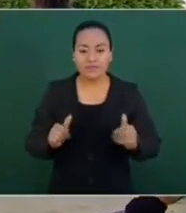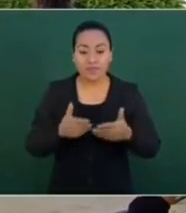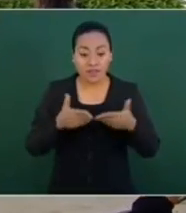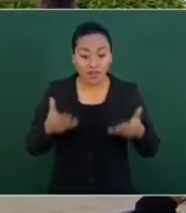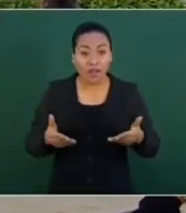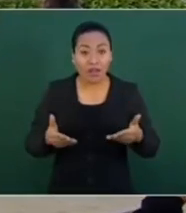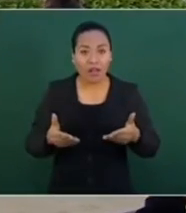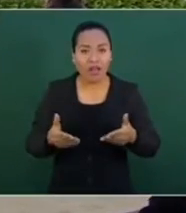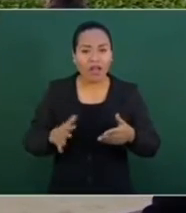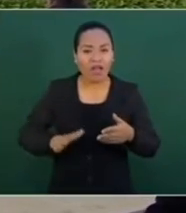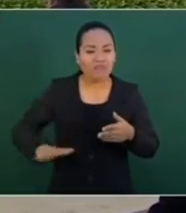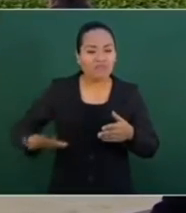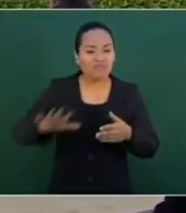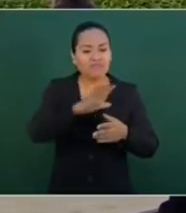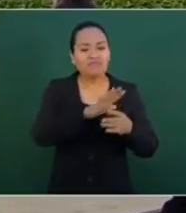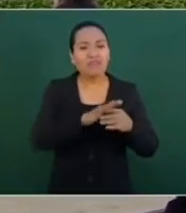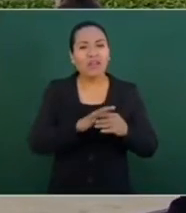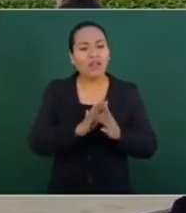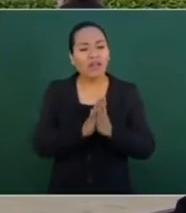está llevando a cabo. Por eso,